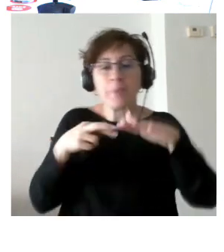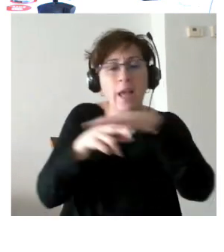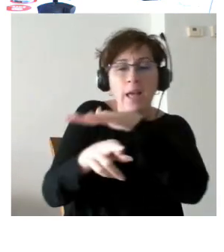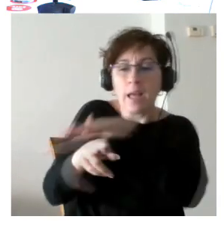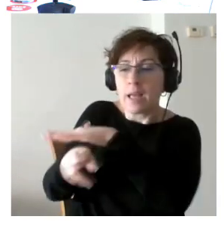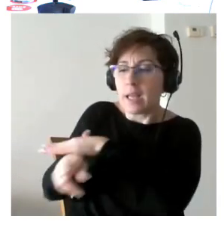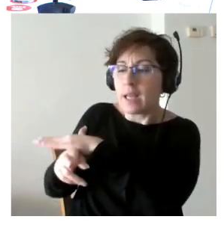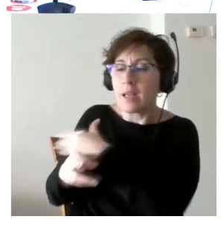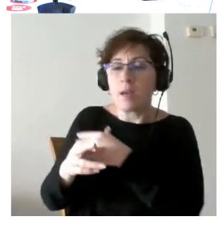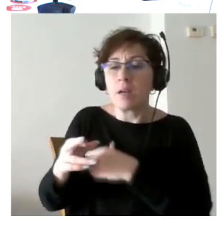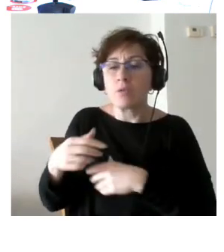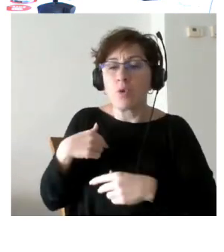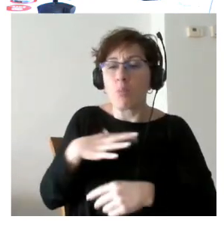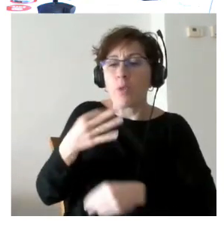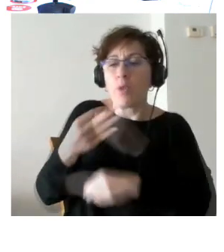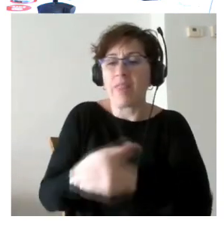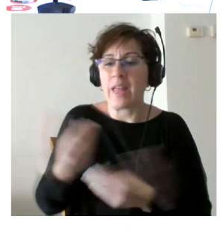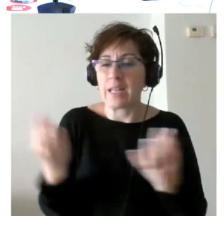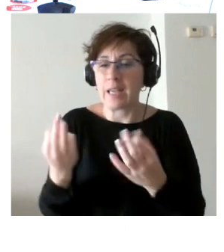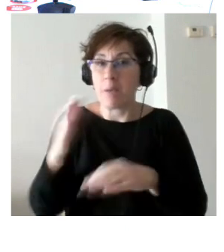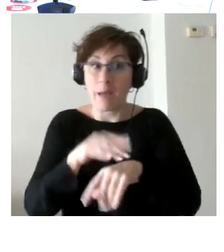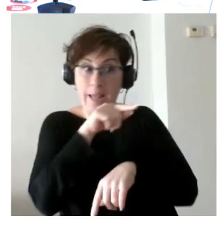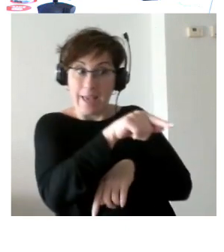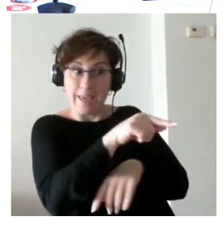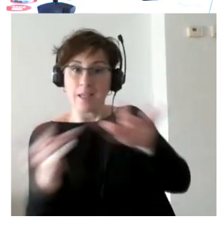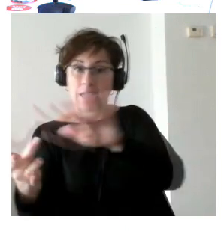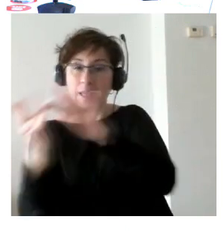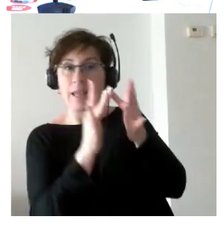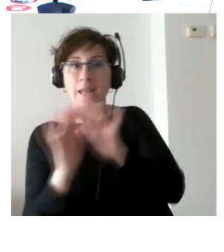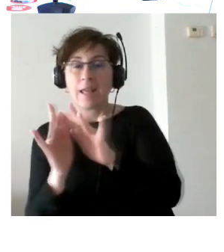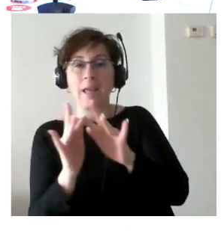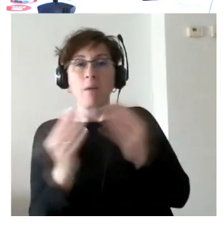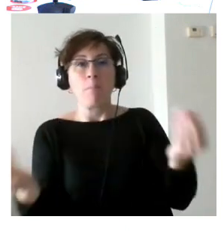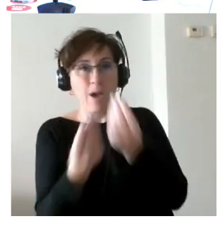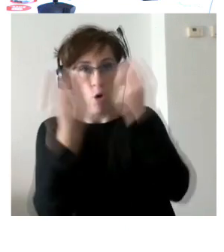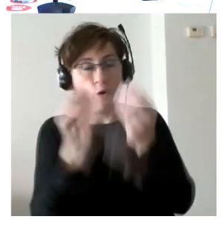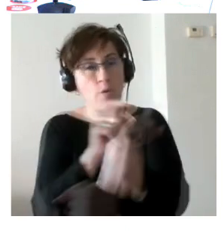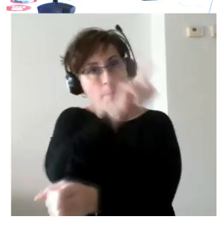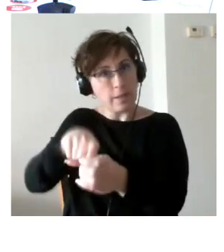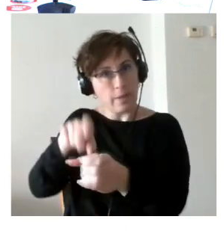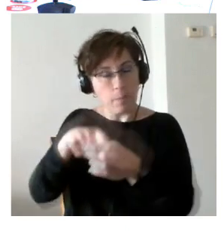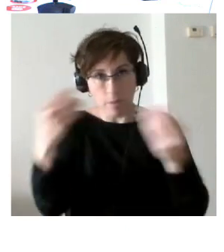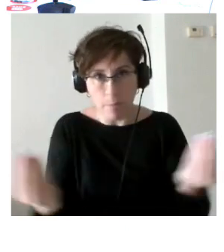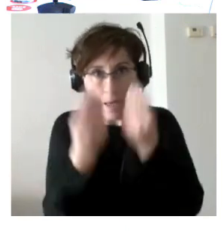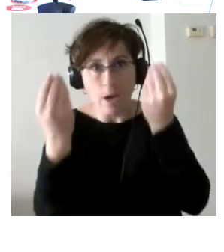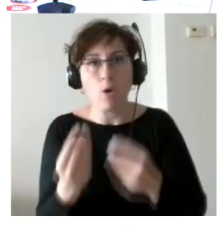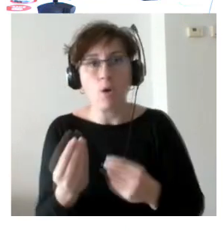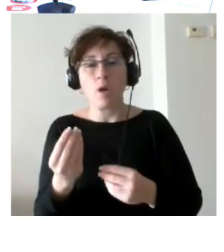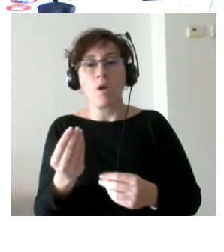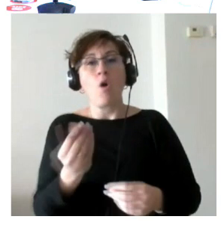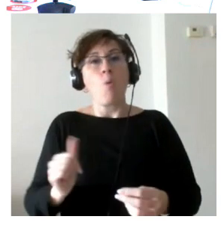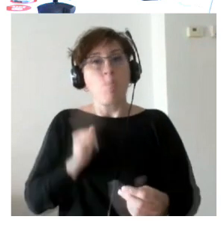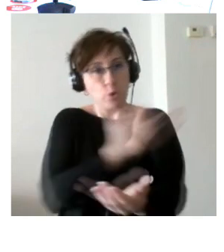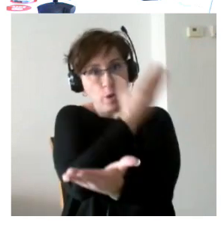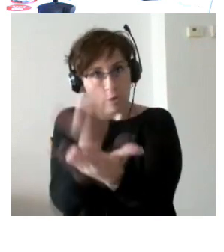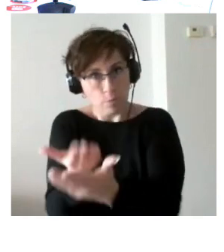hacer para que mejoren tus conexiones con los demás para que mejore tu participación para que tengas oportunidades de contribuir para que